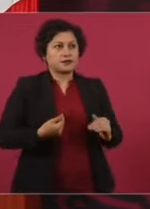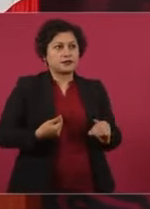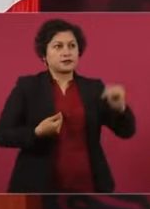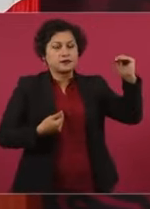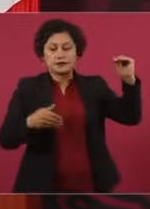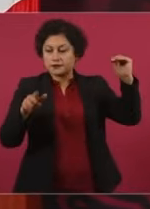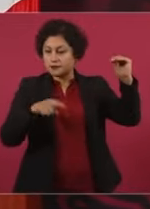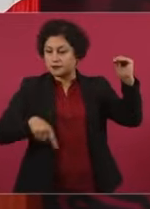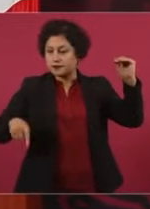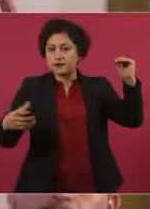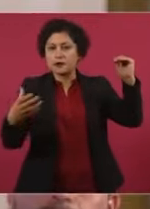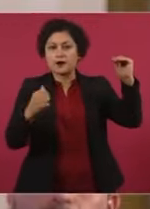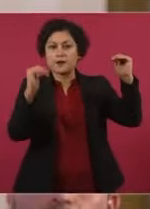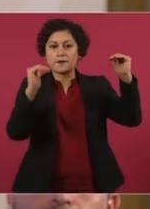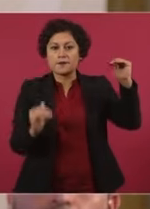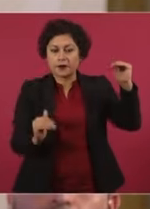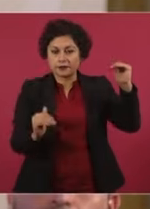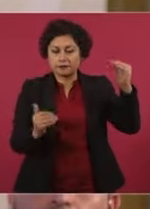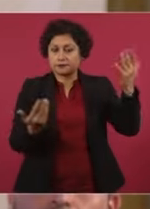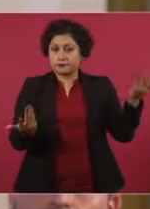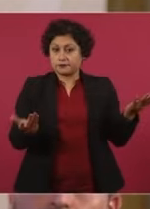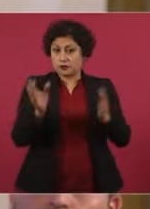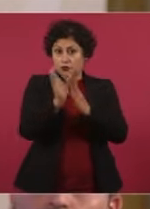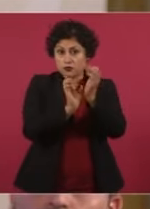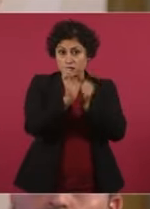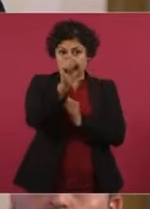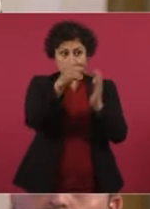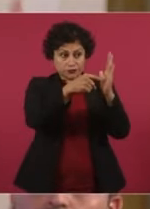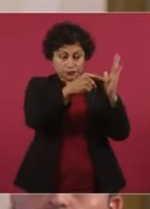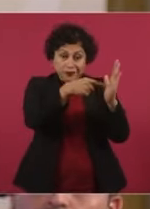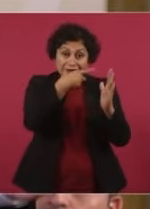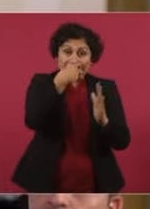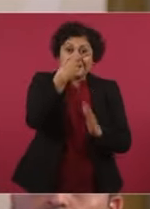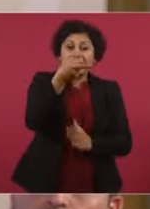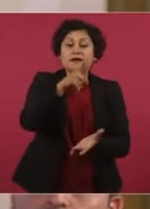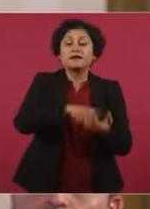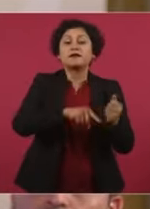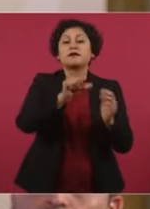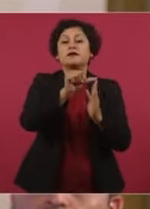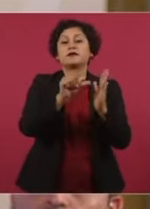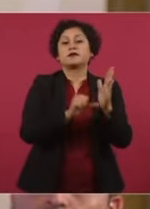La Constitución lo establece en el artículo 127.